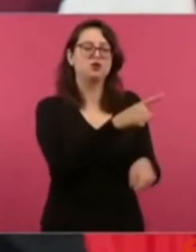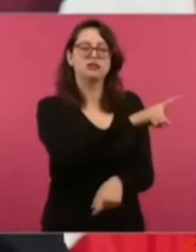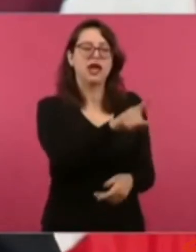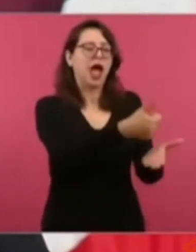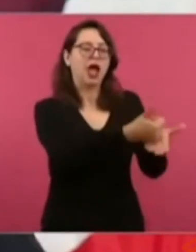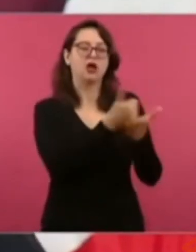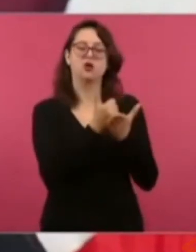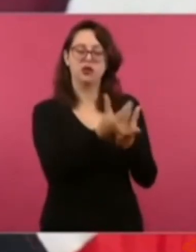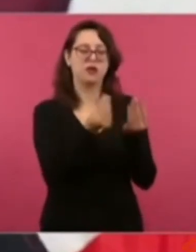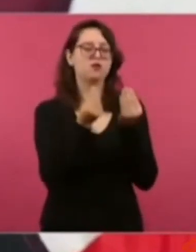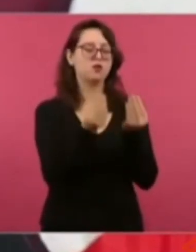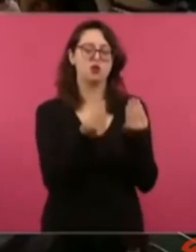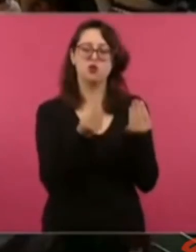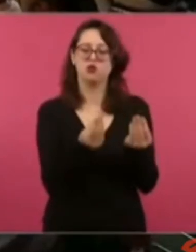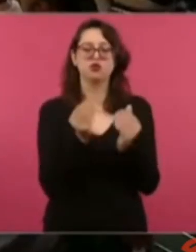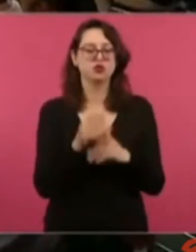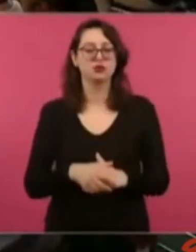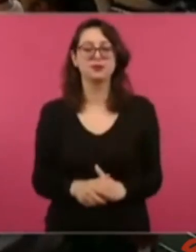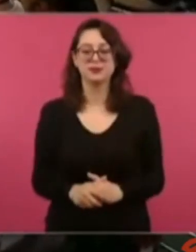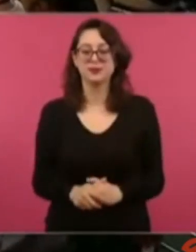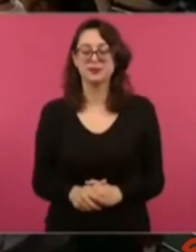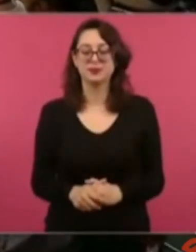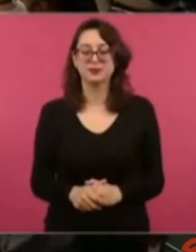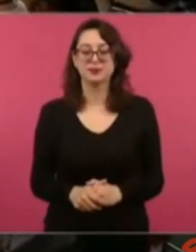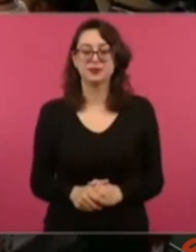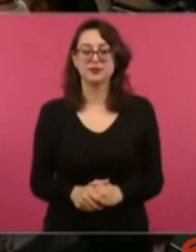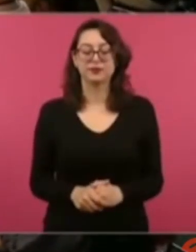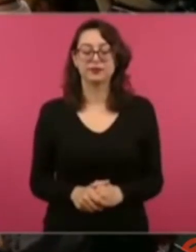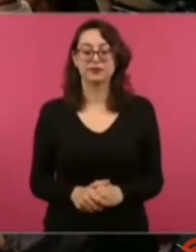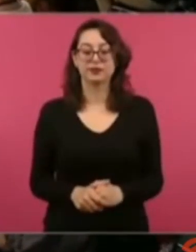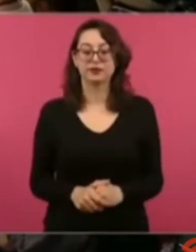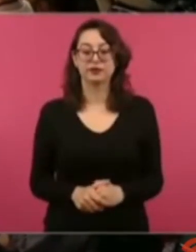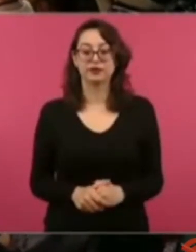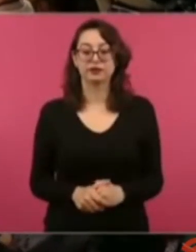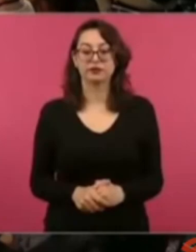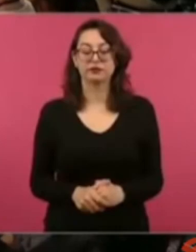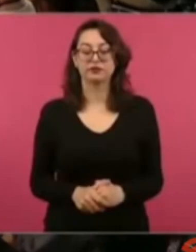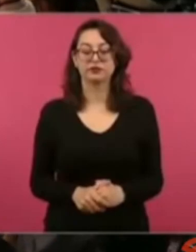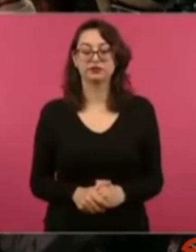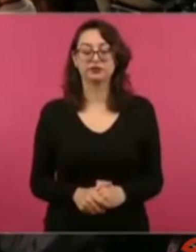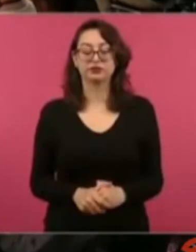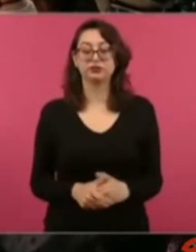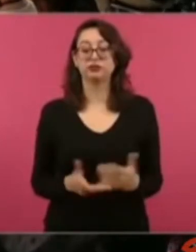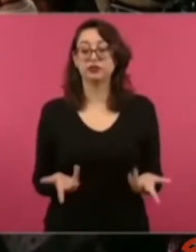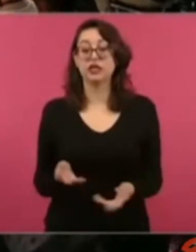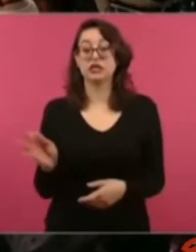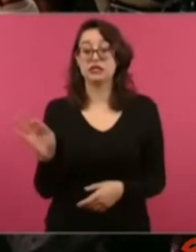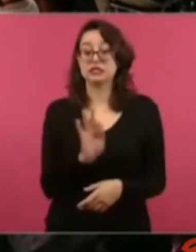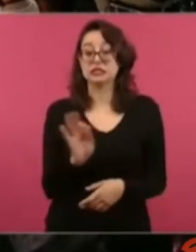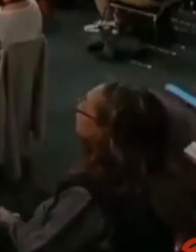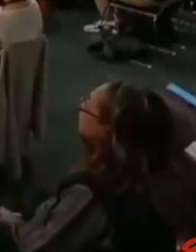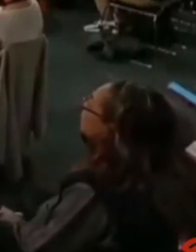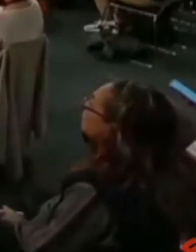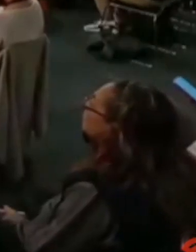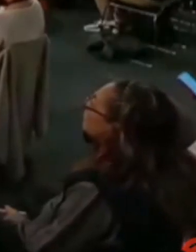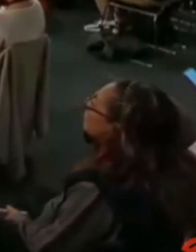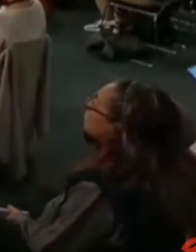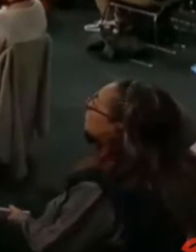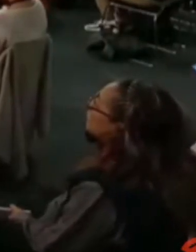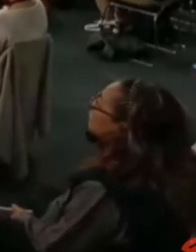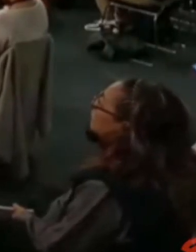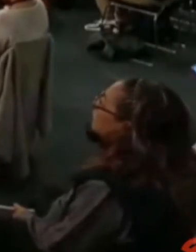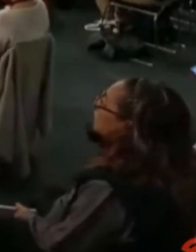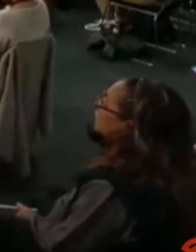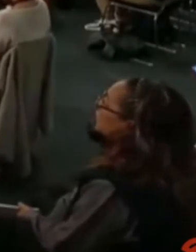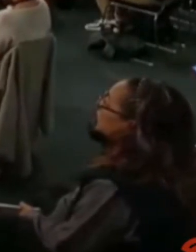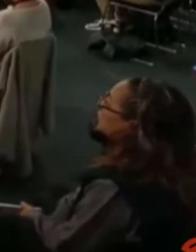Muy bien. Presidente, llamaría a revisar estas inquietudes por parte de los equipos de los aspirantes sobre las encuestas en las cuales también han sido